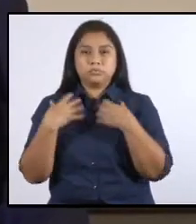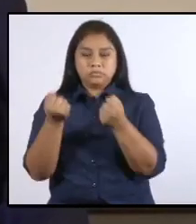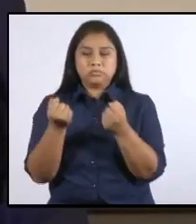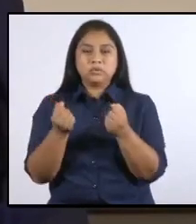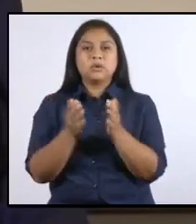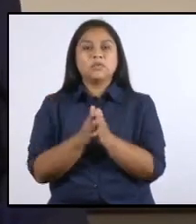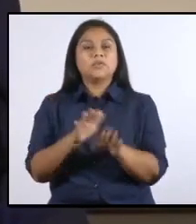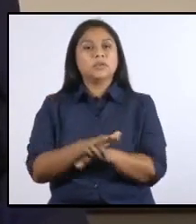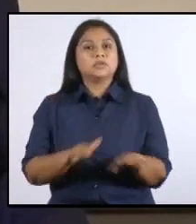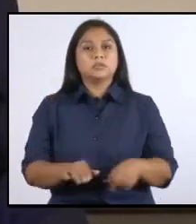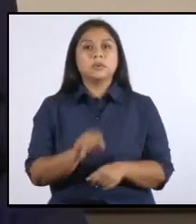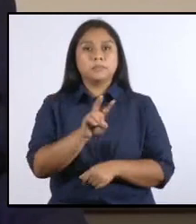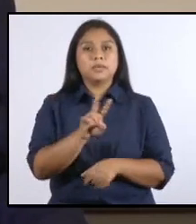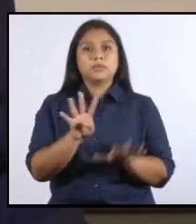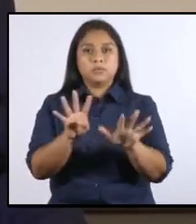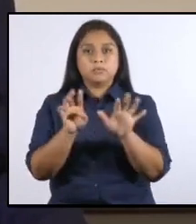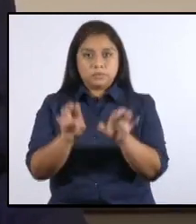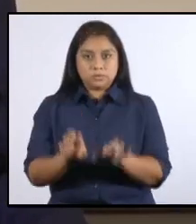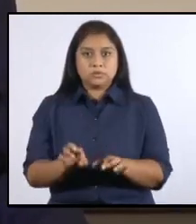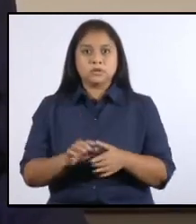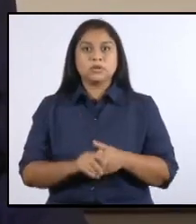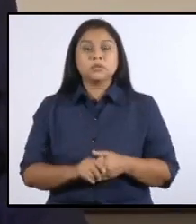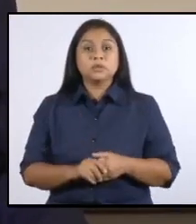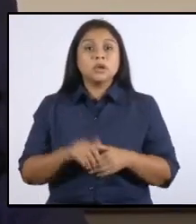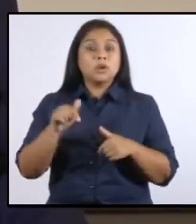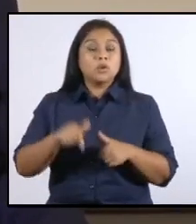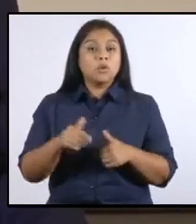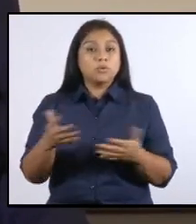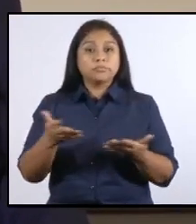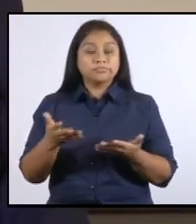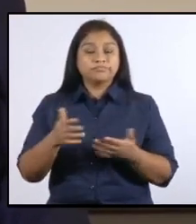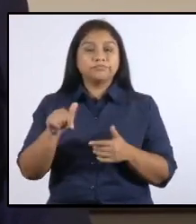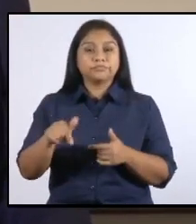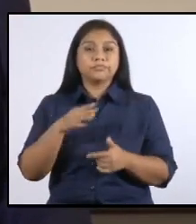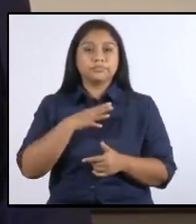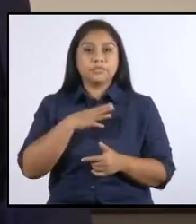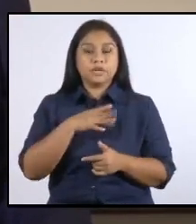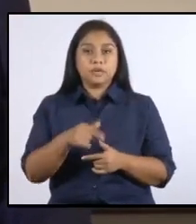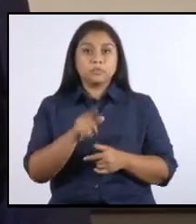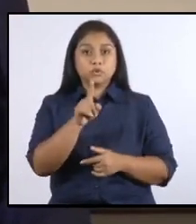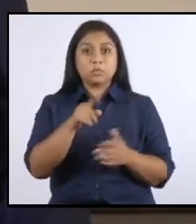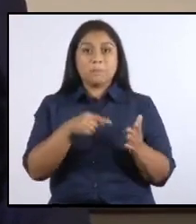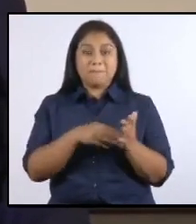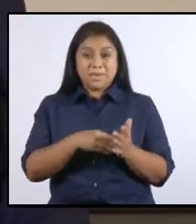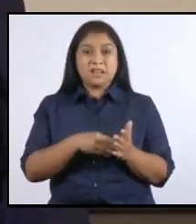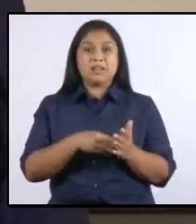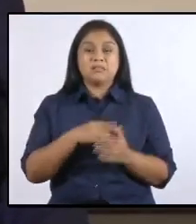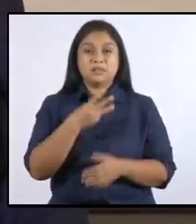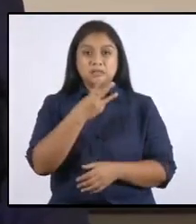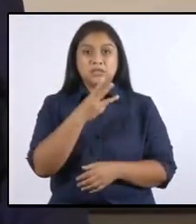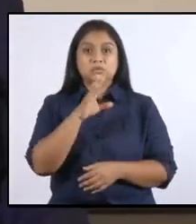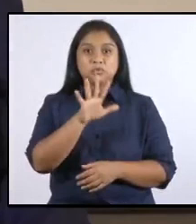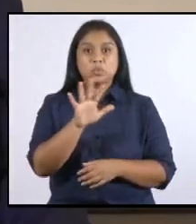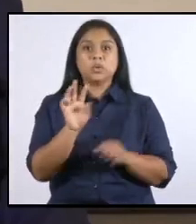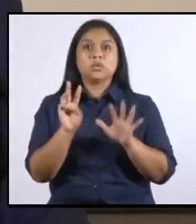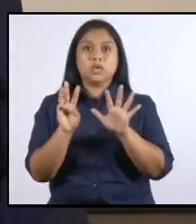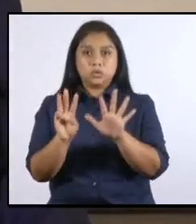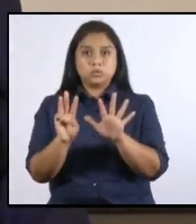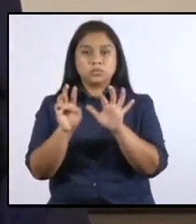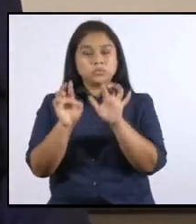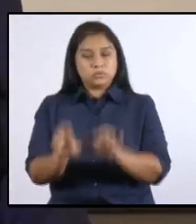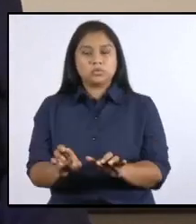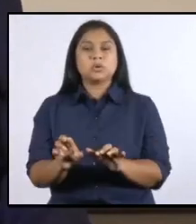el fallecimiento de 29 personas, por lo que tenemos en este momento 1,358 casos